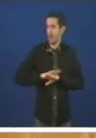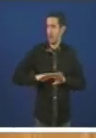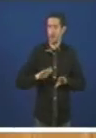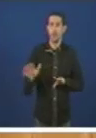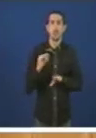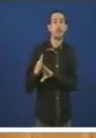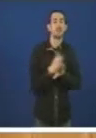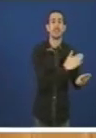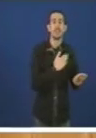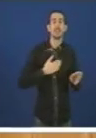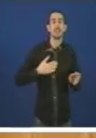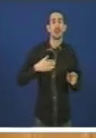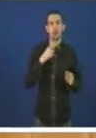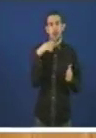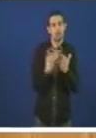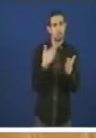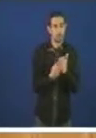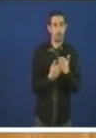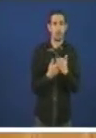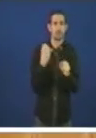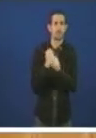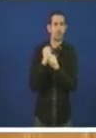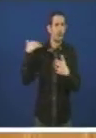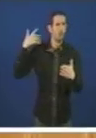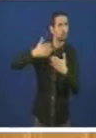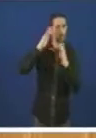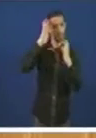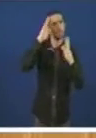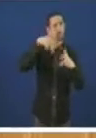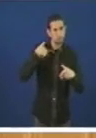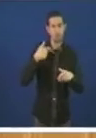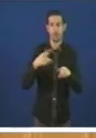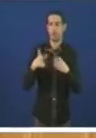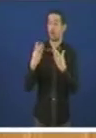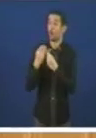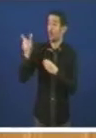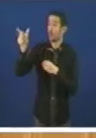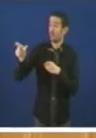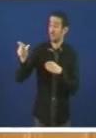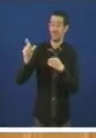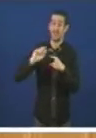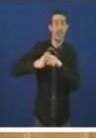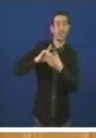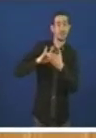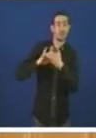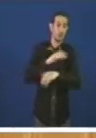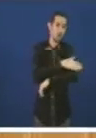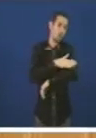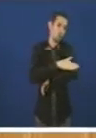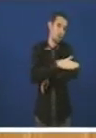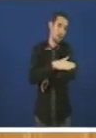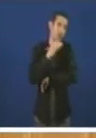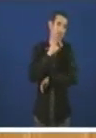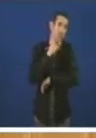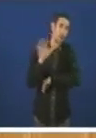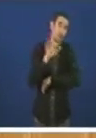quero confrontar esta labor intensa coa parálise do goberno anterior tanto galego como estatal e do bloque